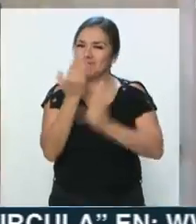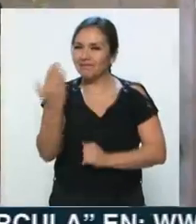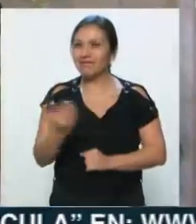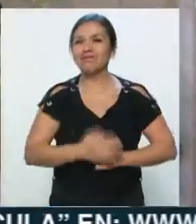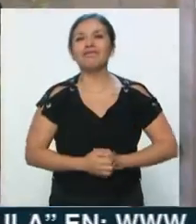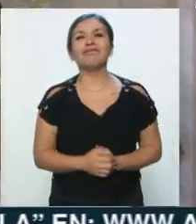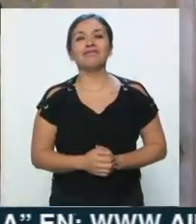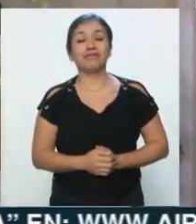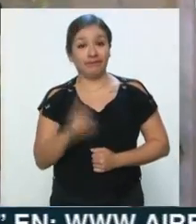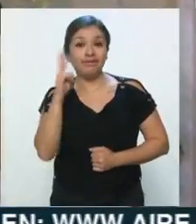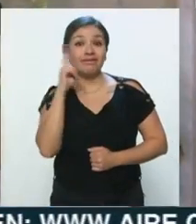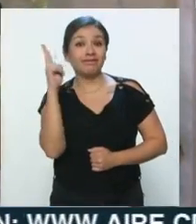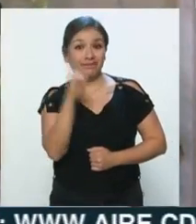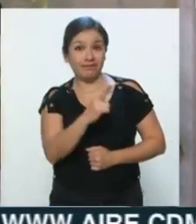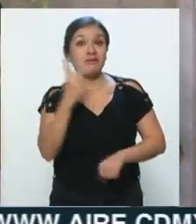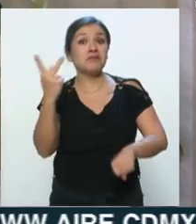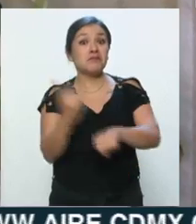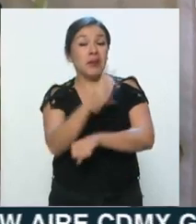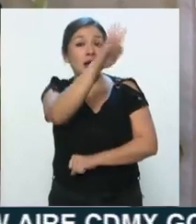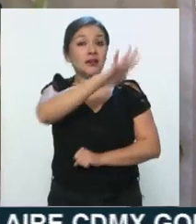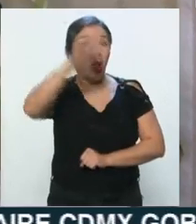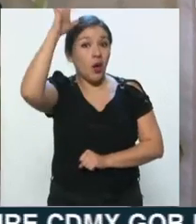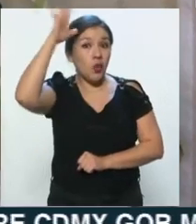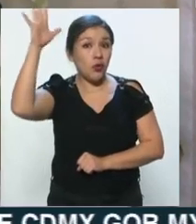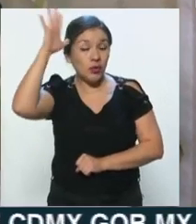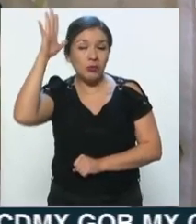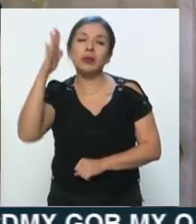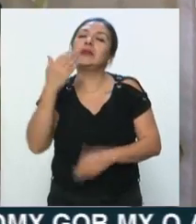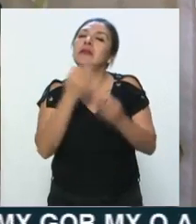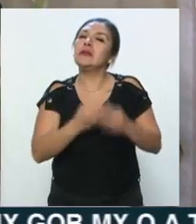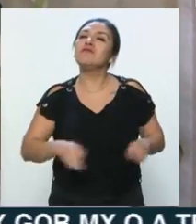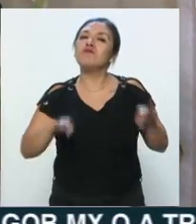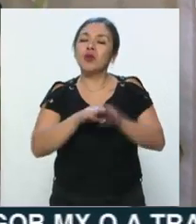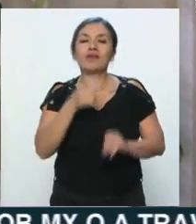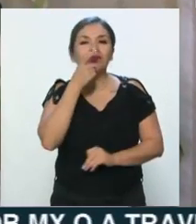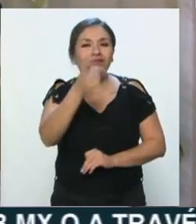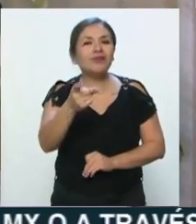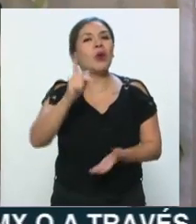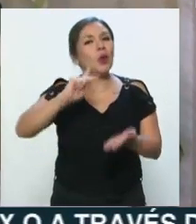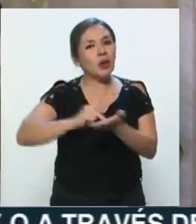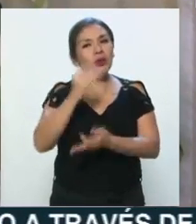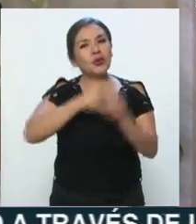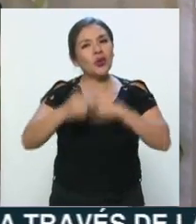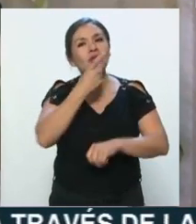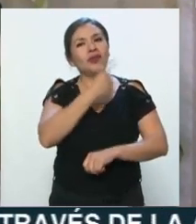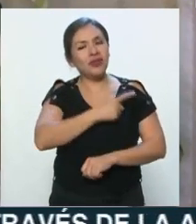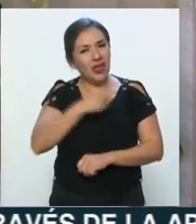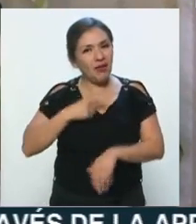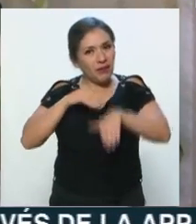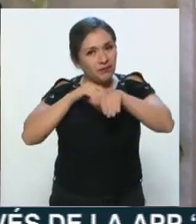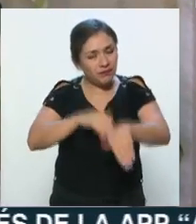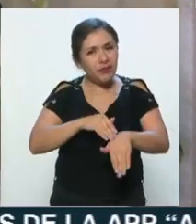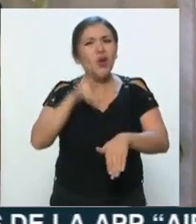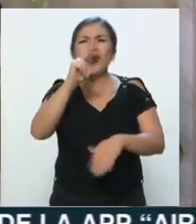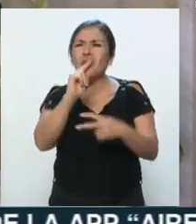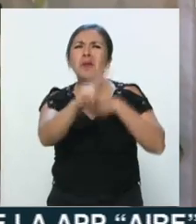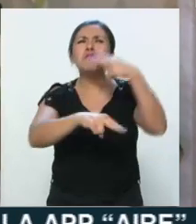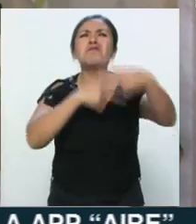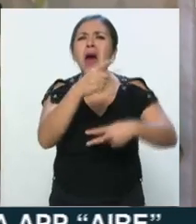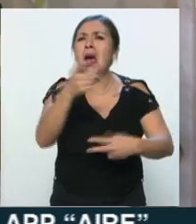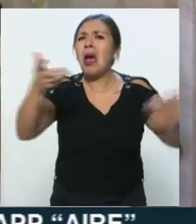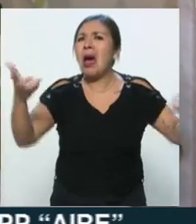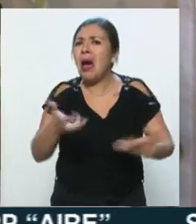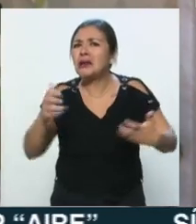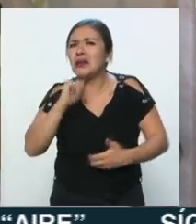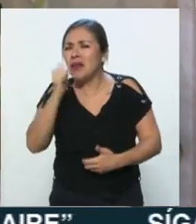Muy buenas noches. Pues ahí lo tiene, lo que ocurre en la alcaldía Cuauhtémoc, el llamado muy importante para que todos hagamos caso y evitar acercarnos si no tenemos ninguna